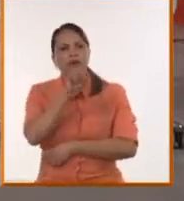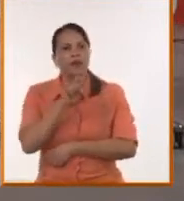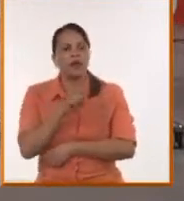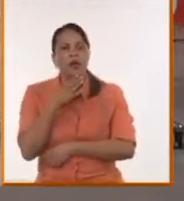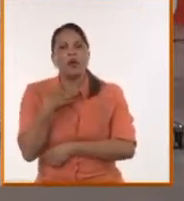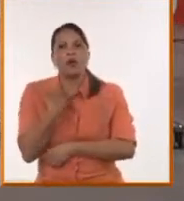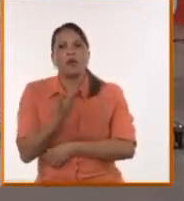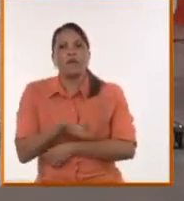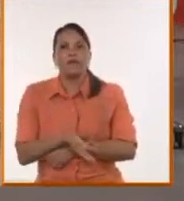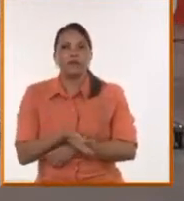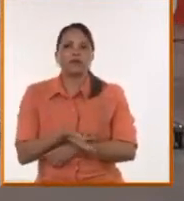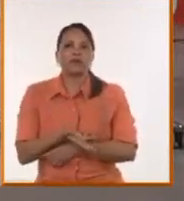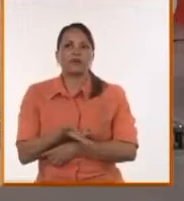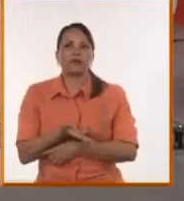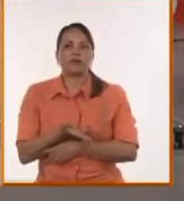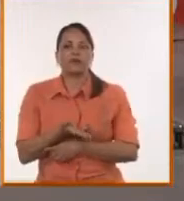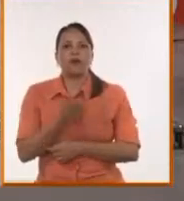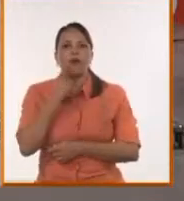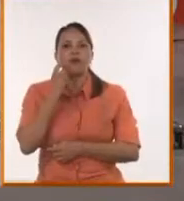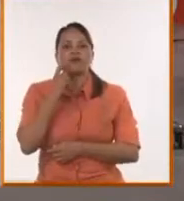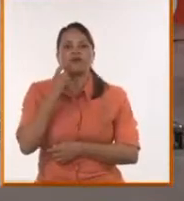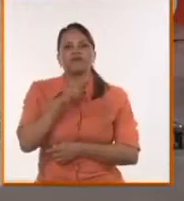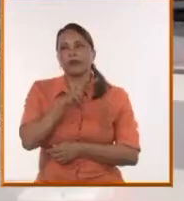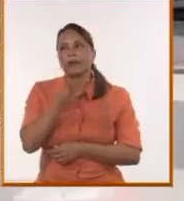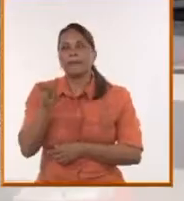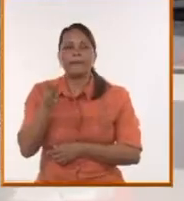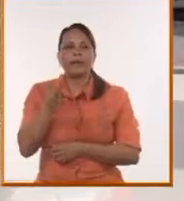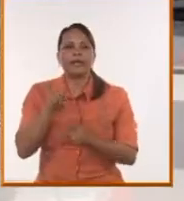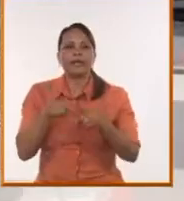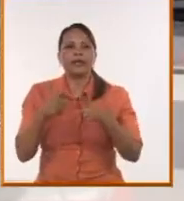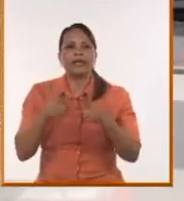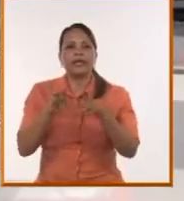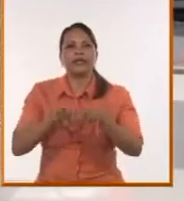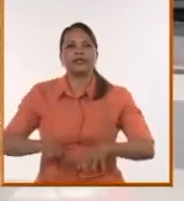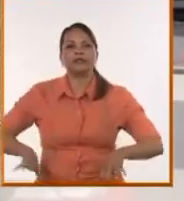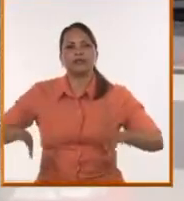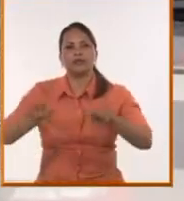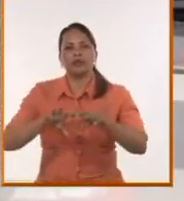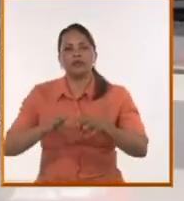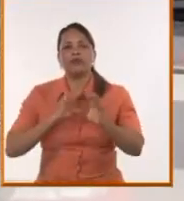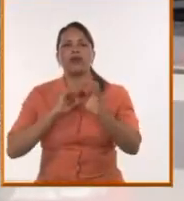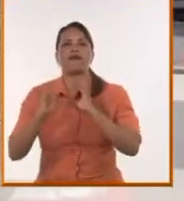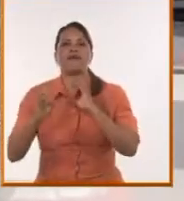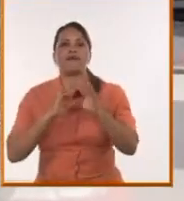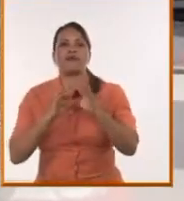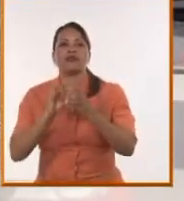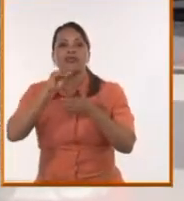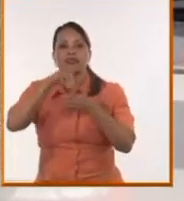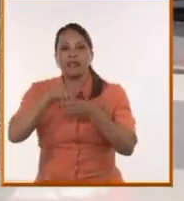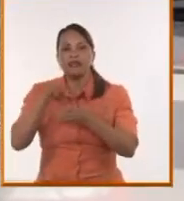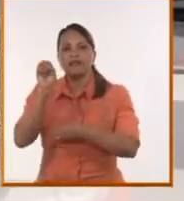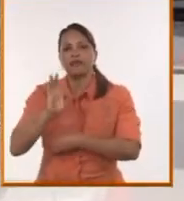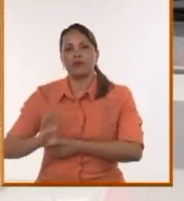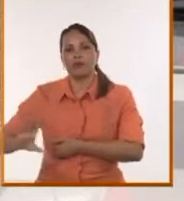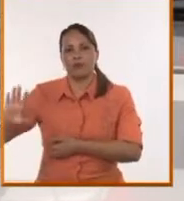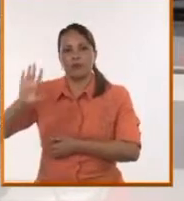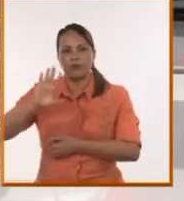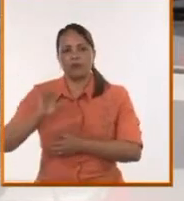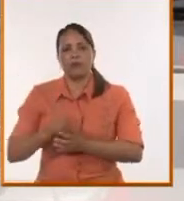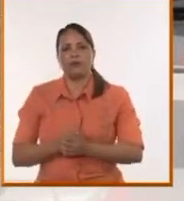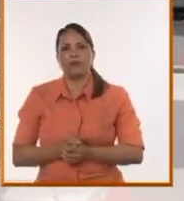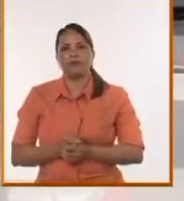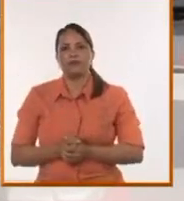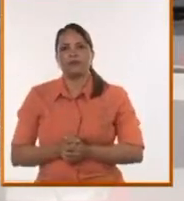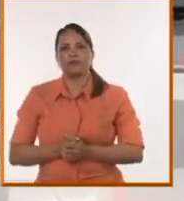te visibilizas el escenario comunicacional europeo, la censura